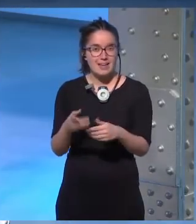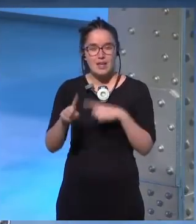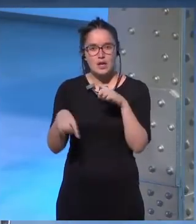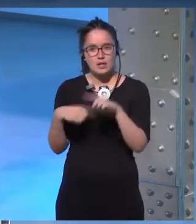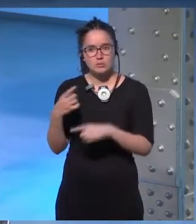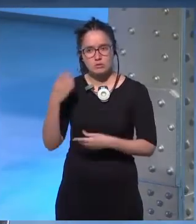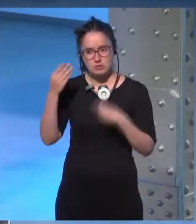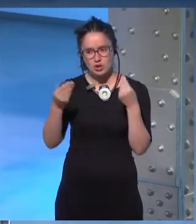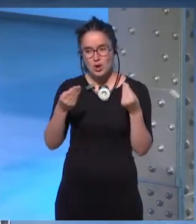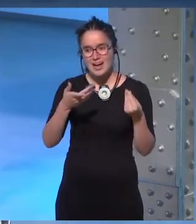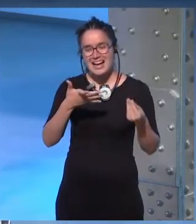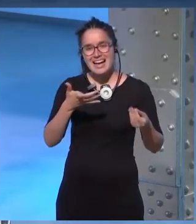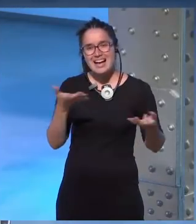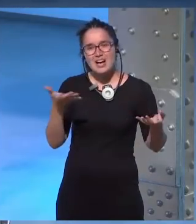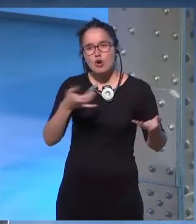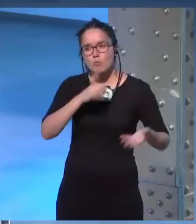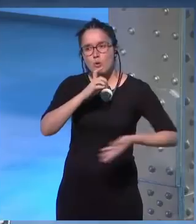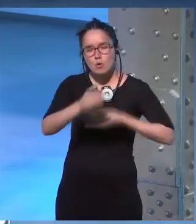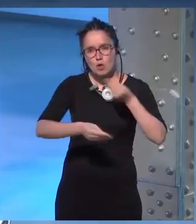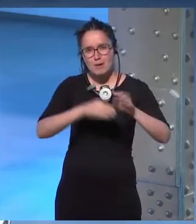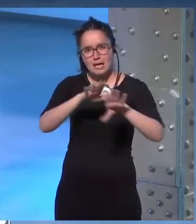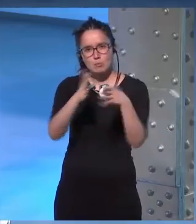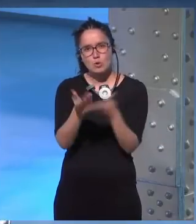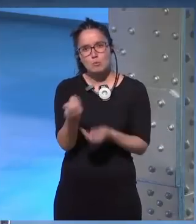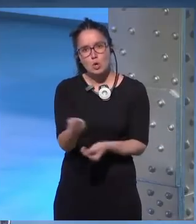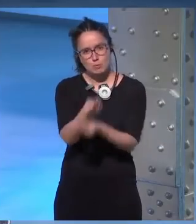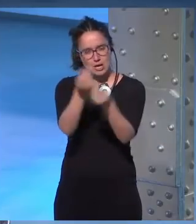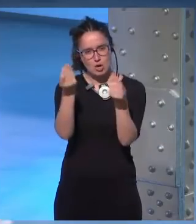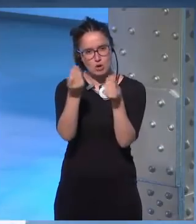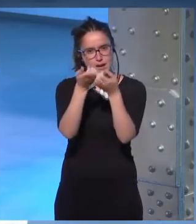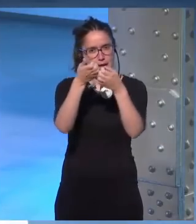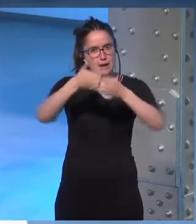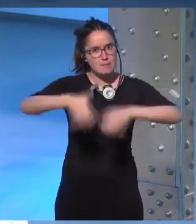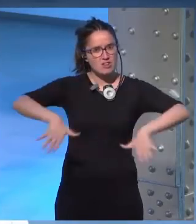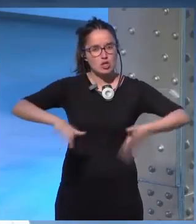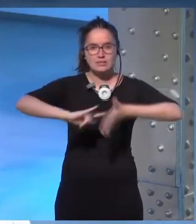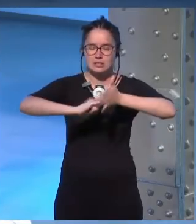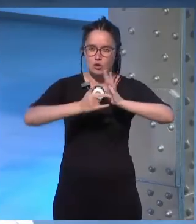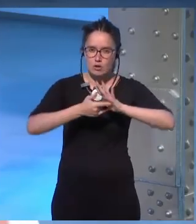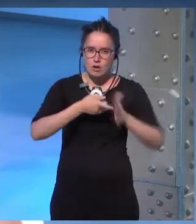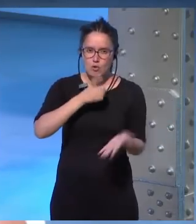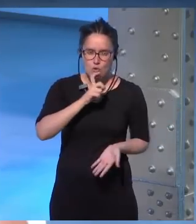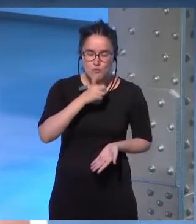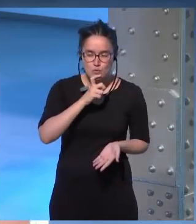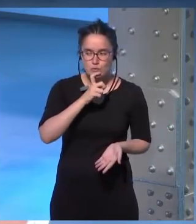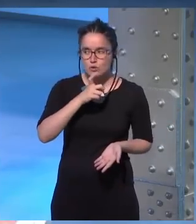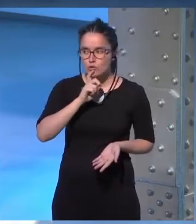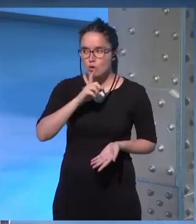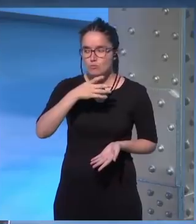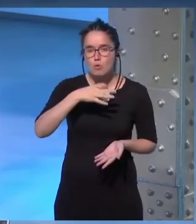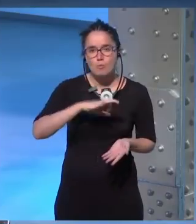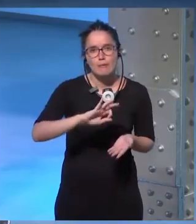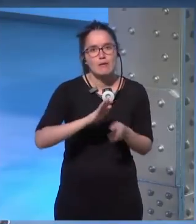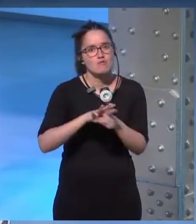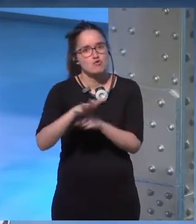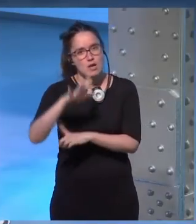me planteo qué es lo que puedo hacer para que ese mundo sea un poco mejor cuáles son las ramificaciones de la tecnología cómo puede afectar a